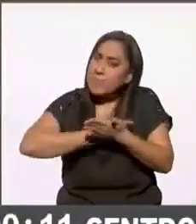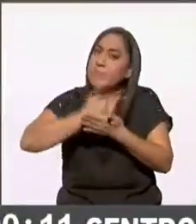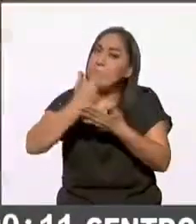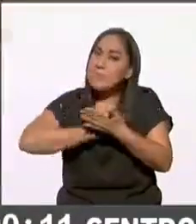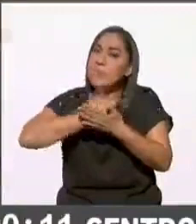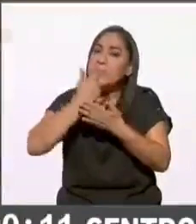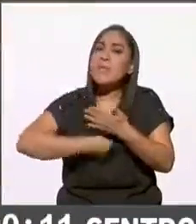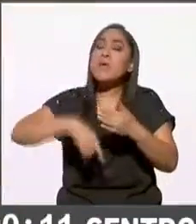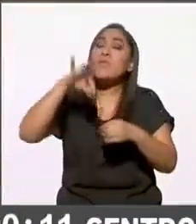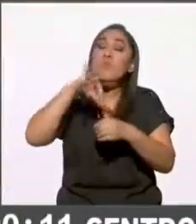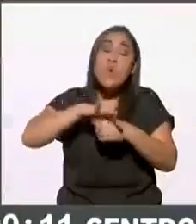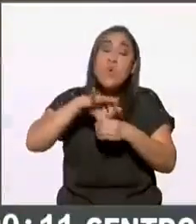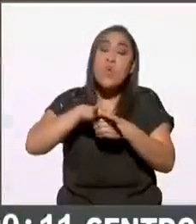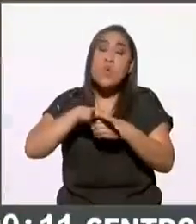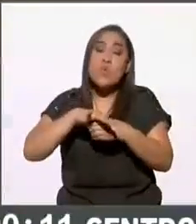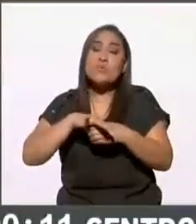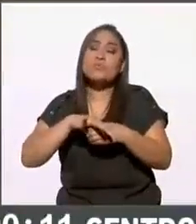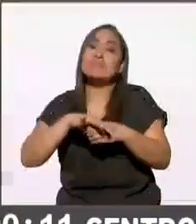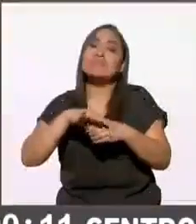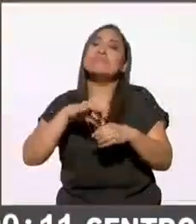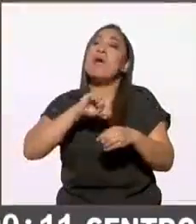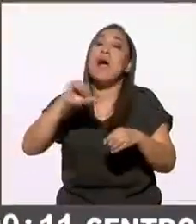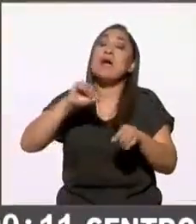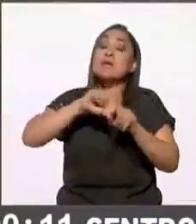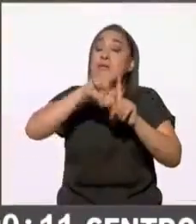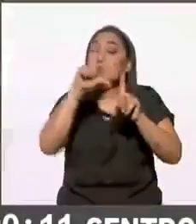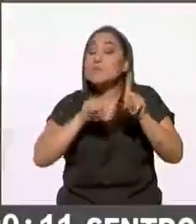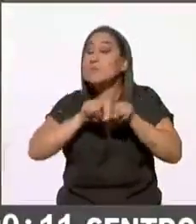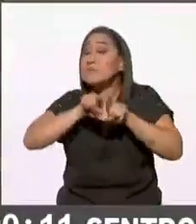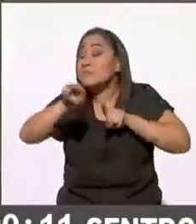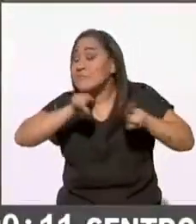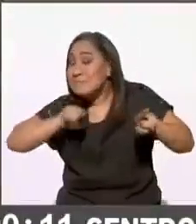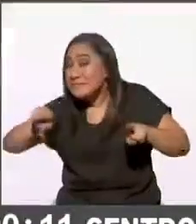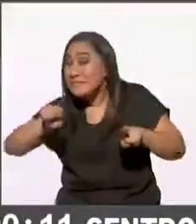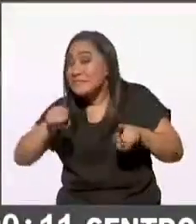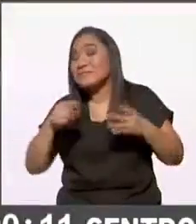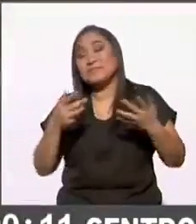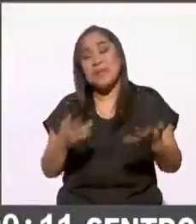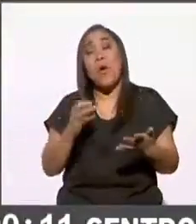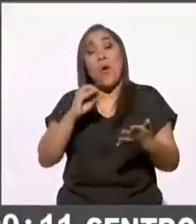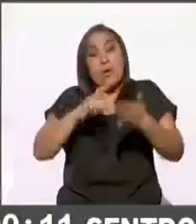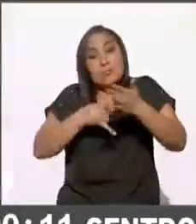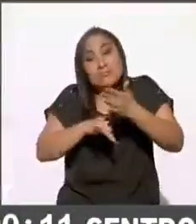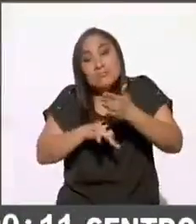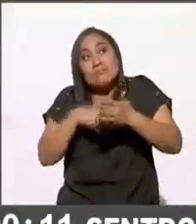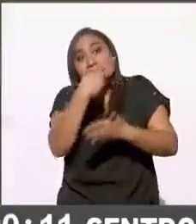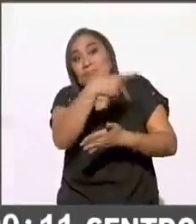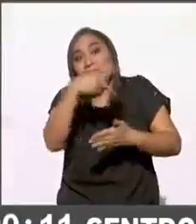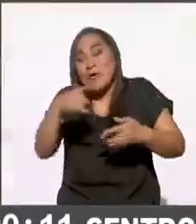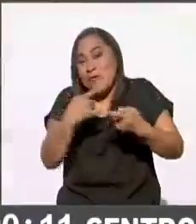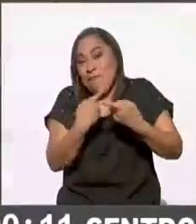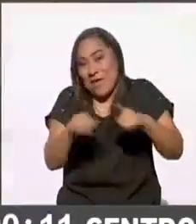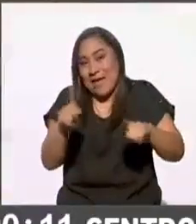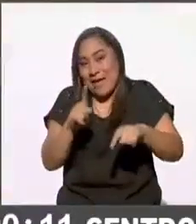votos en los puntos más distantes del país o con un uso de horario diferente también pues sin duda